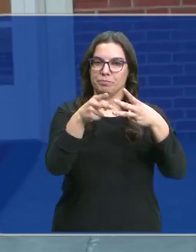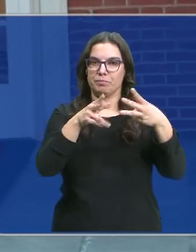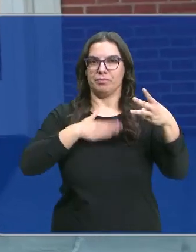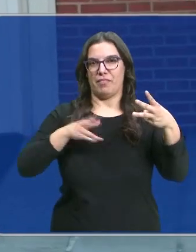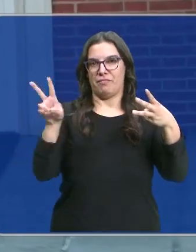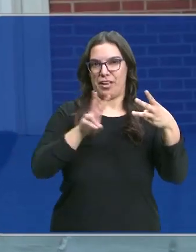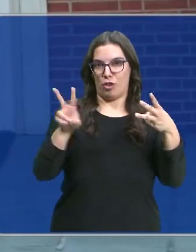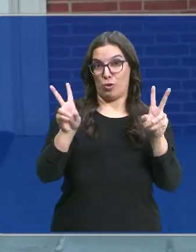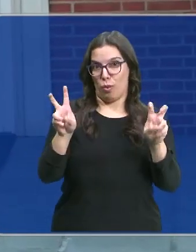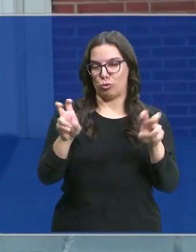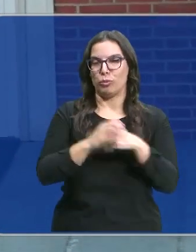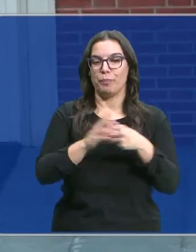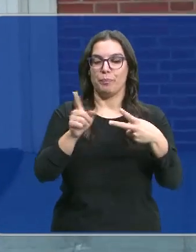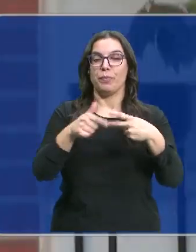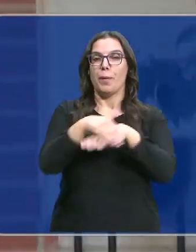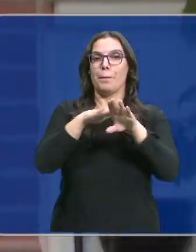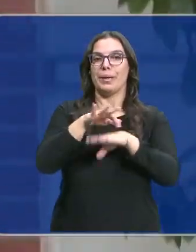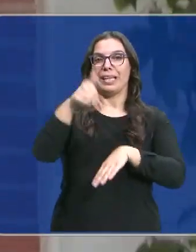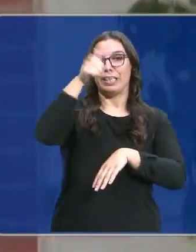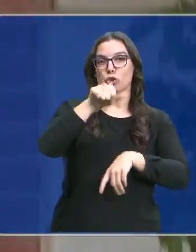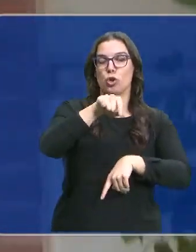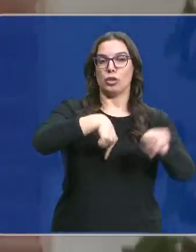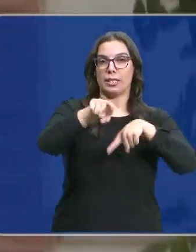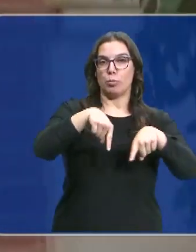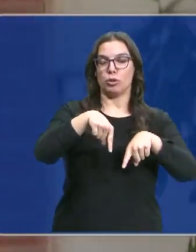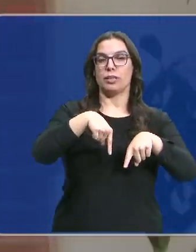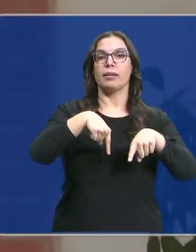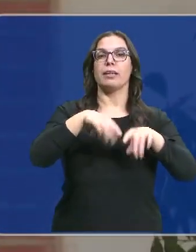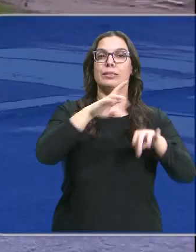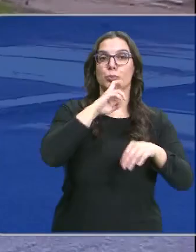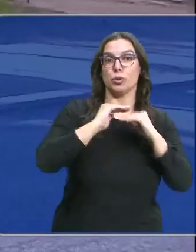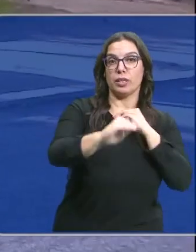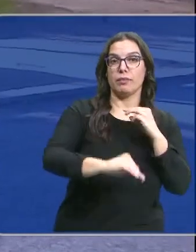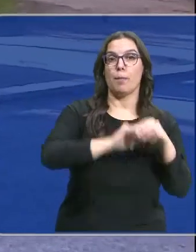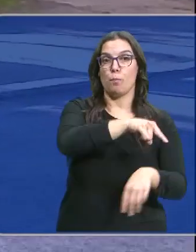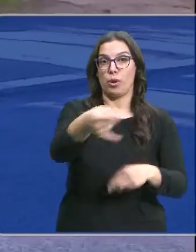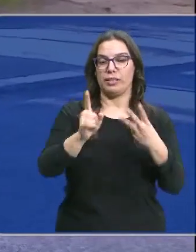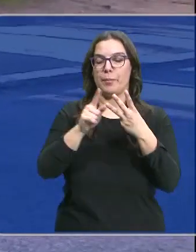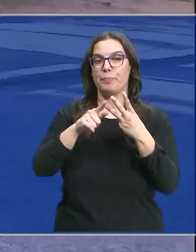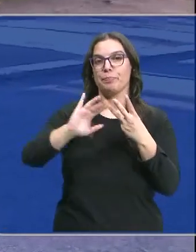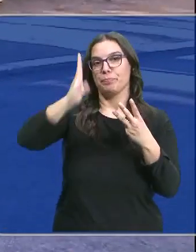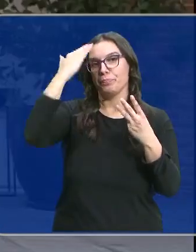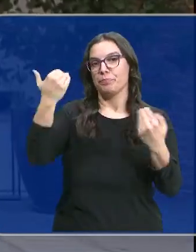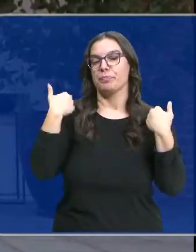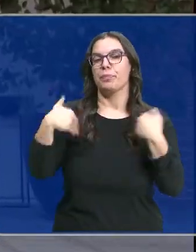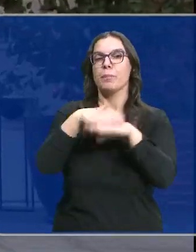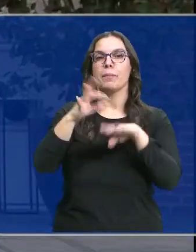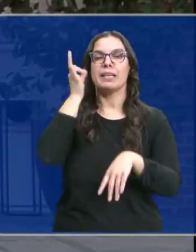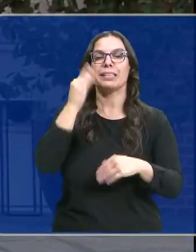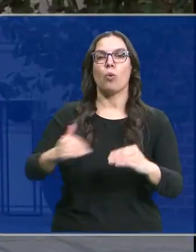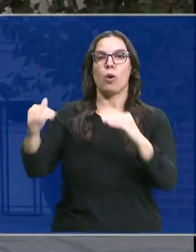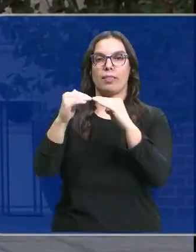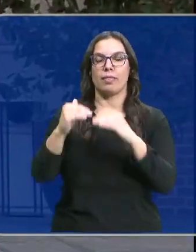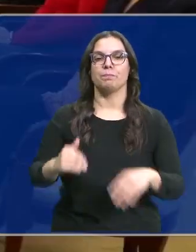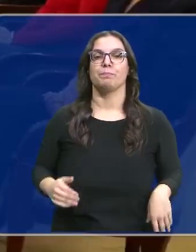vallisoletanos neófitos, el ministro de Transportes y Movilidad Sostenible, Óscar Puente, y la titular de Igualdad, Ana Redondo.